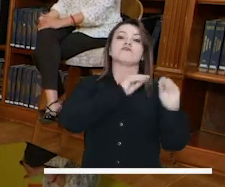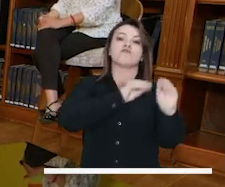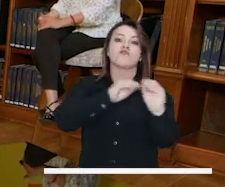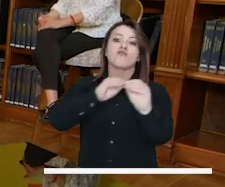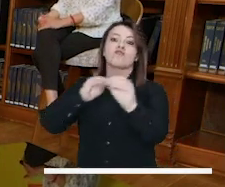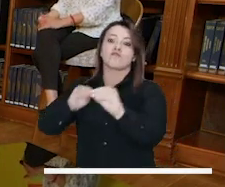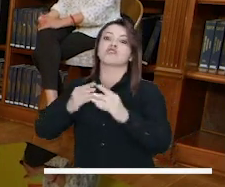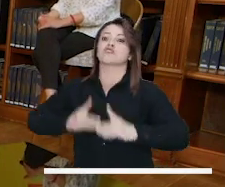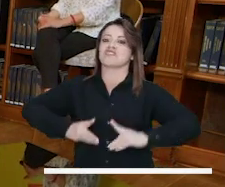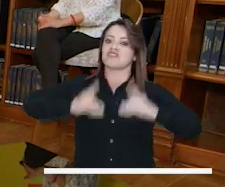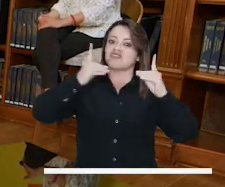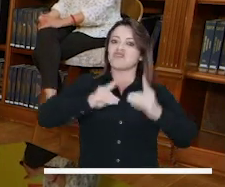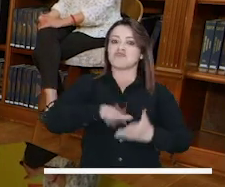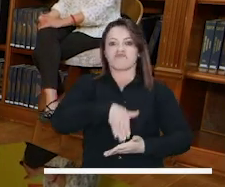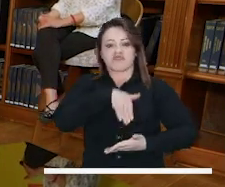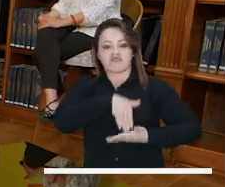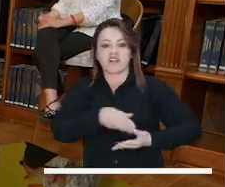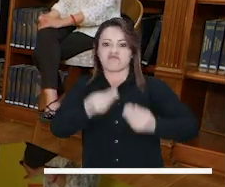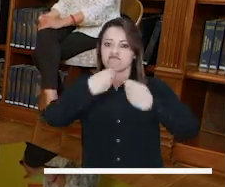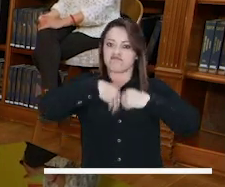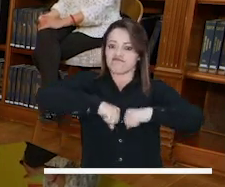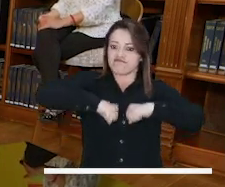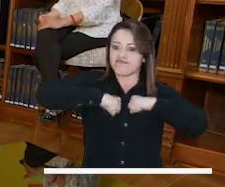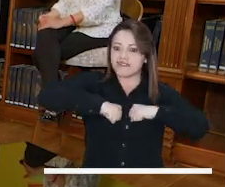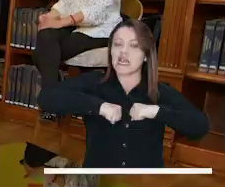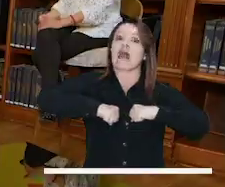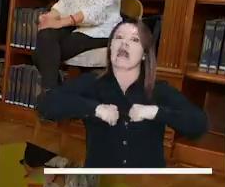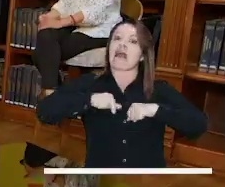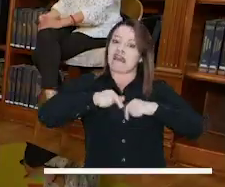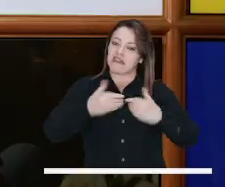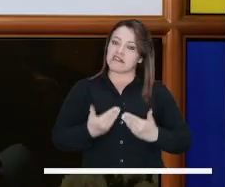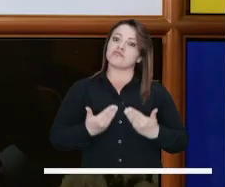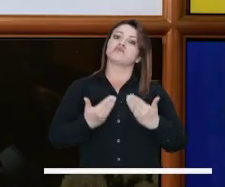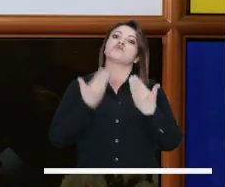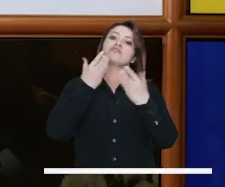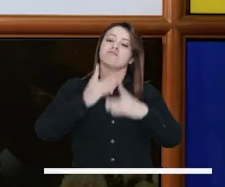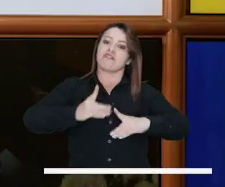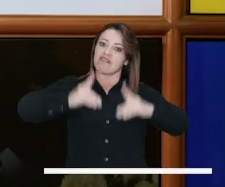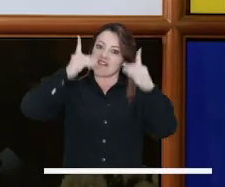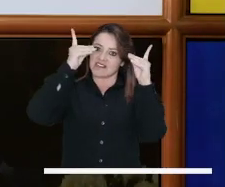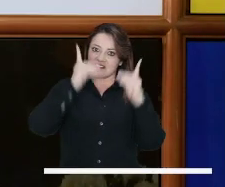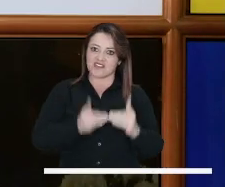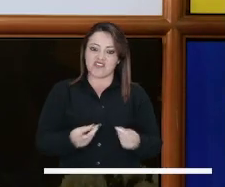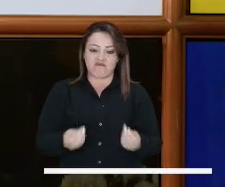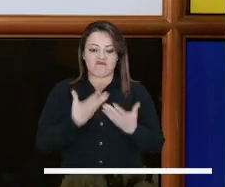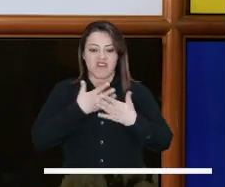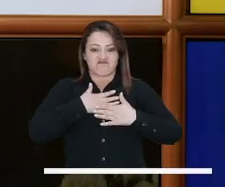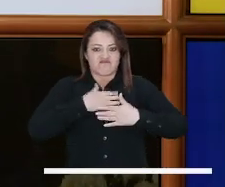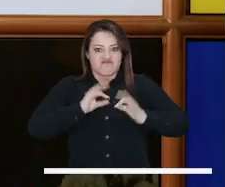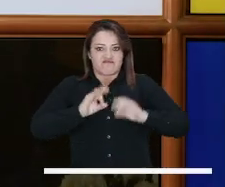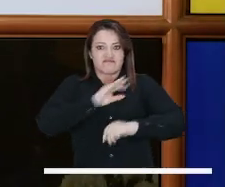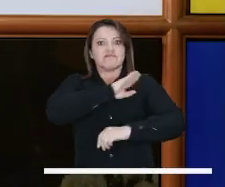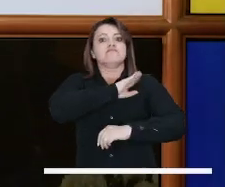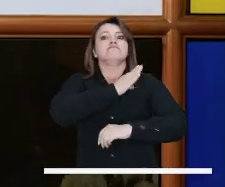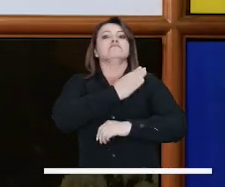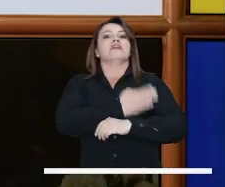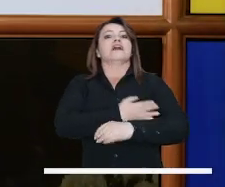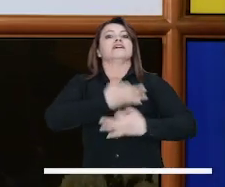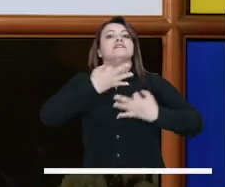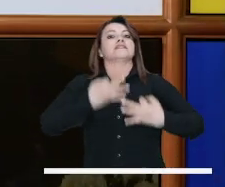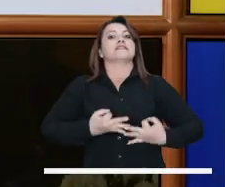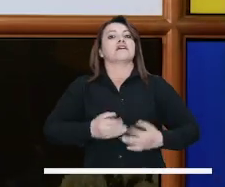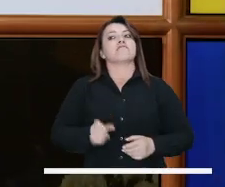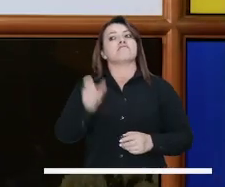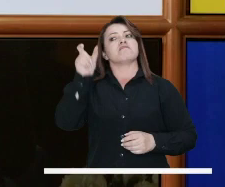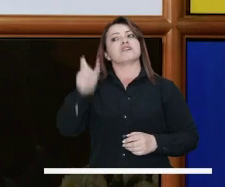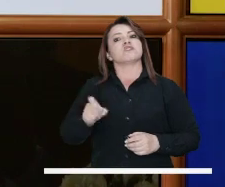niñas de los colegios públicos y se forman en ese tipo de habilidades, a tomar decisiones. Entonces, aprender a tomar una decisión es un